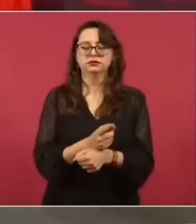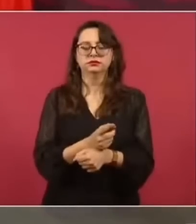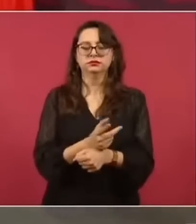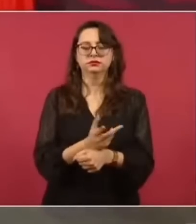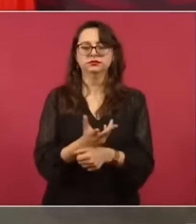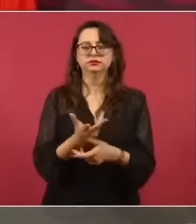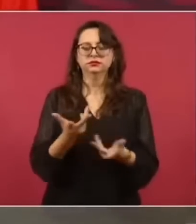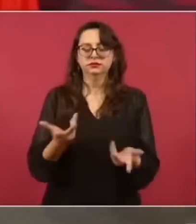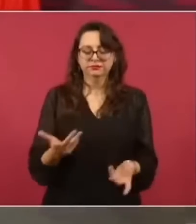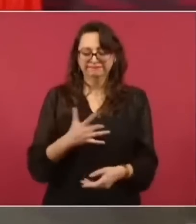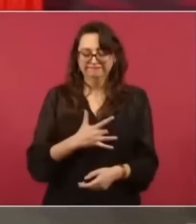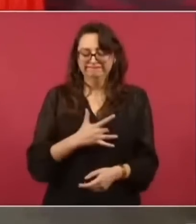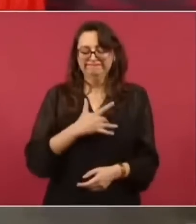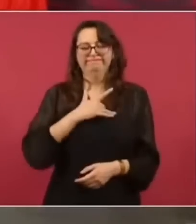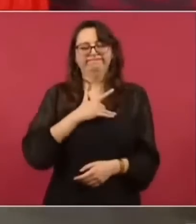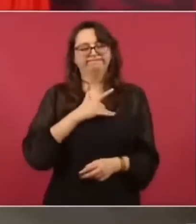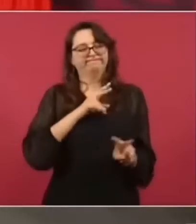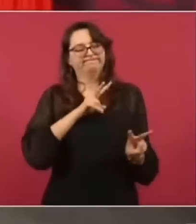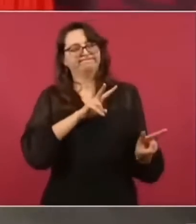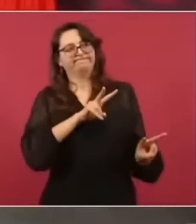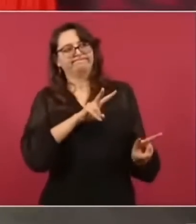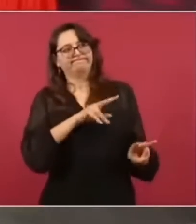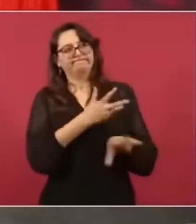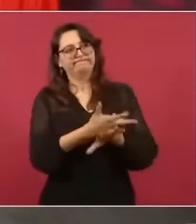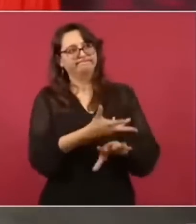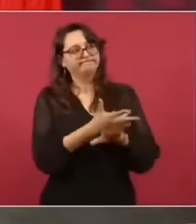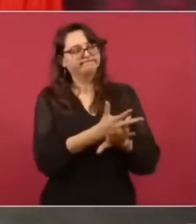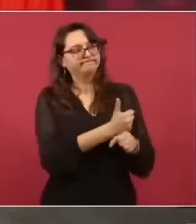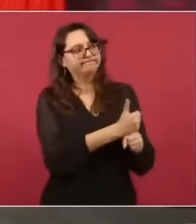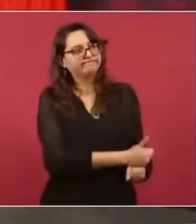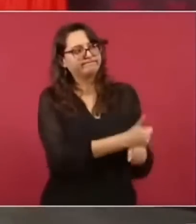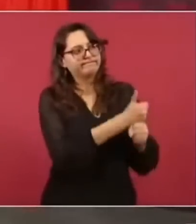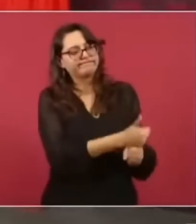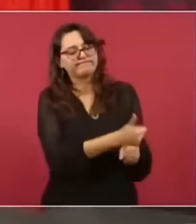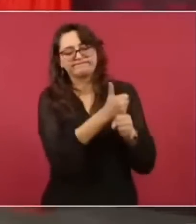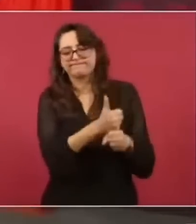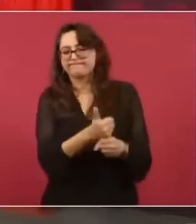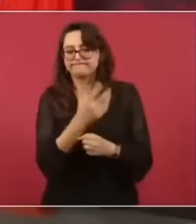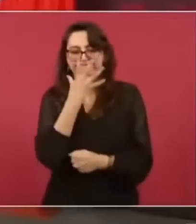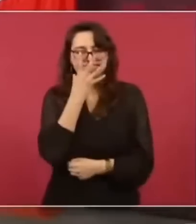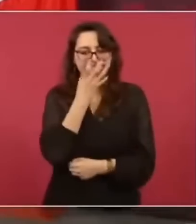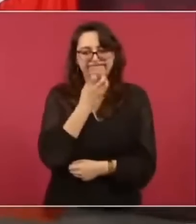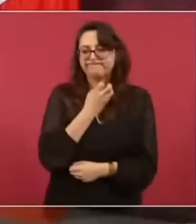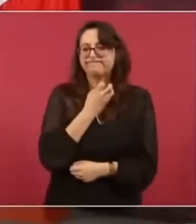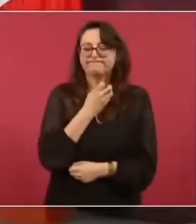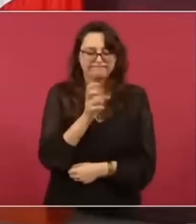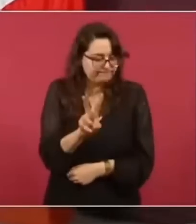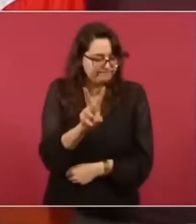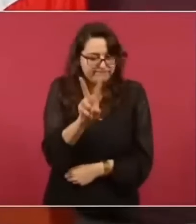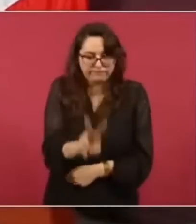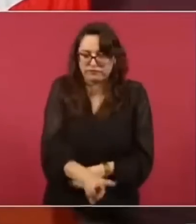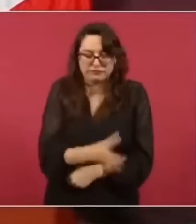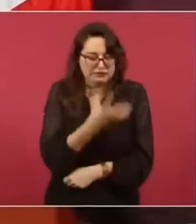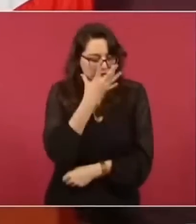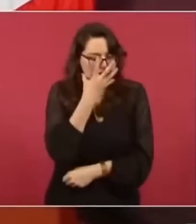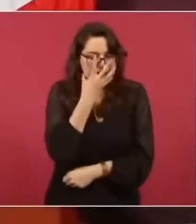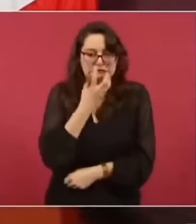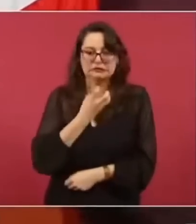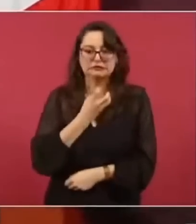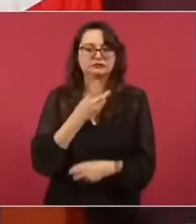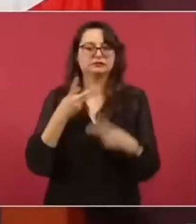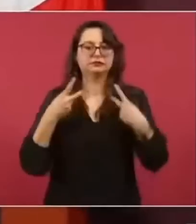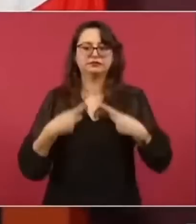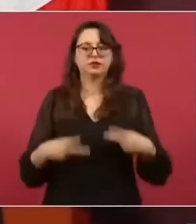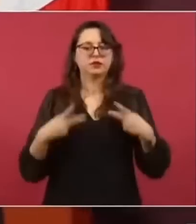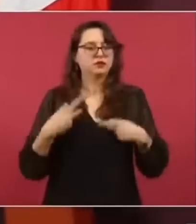conmueve lo que está sucediendo por el consumo de fentanilo las muertes